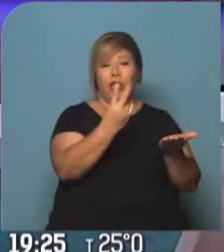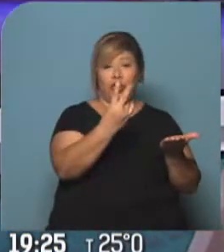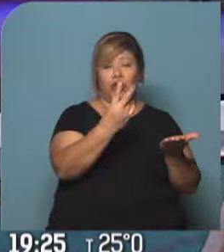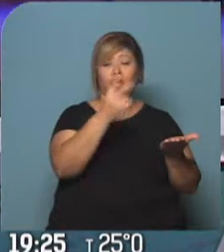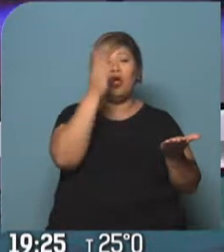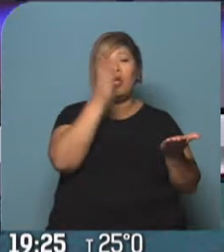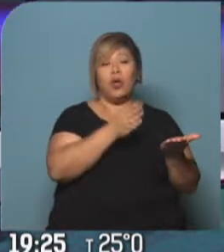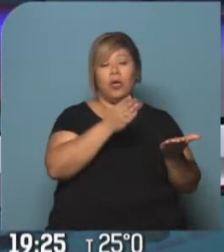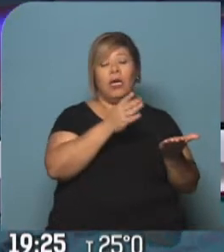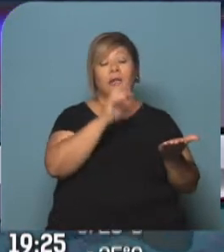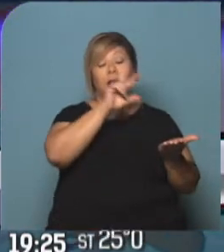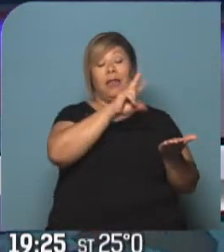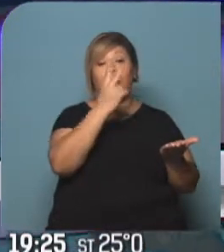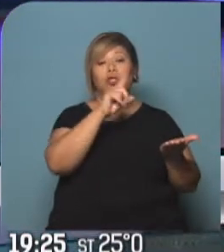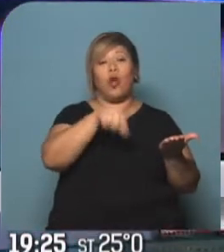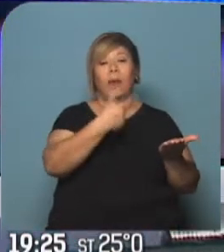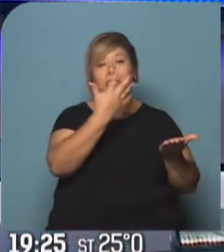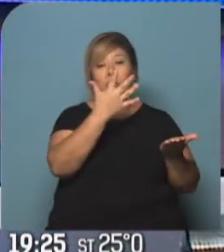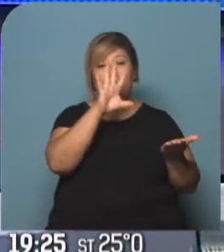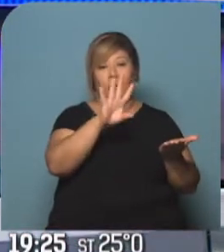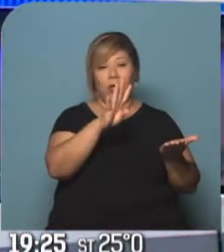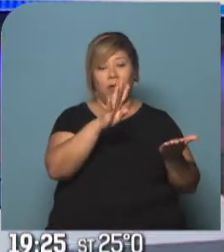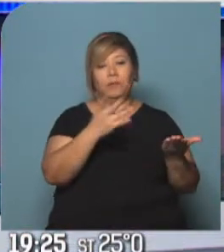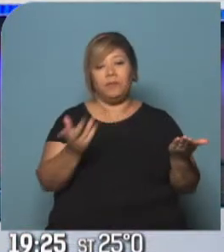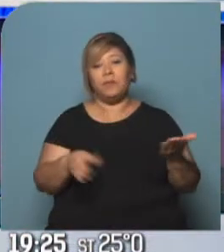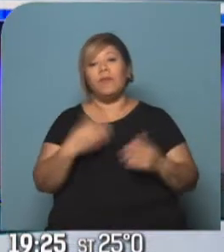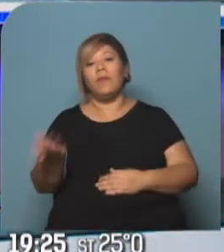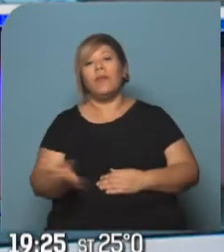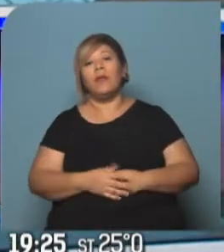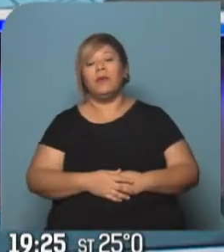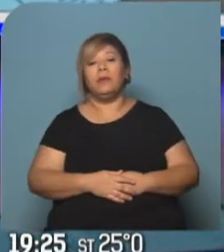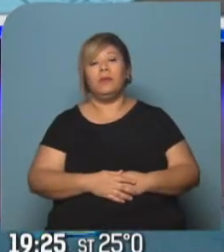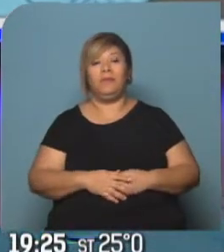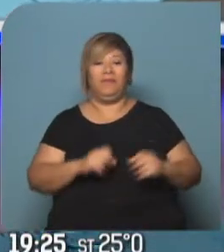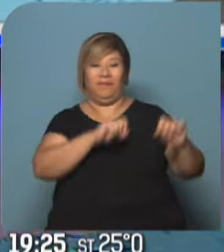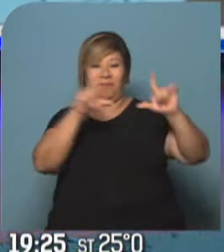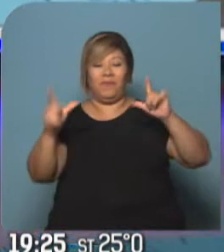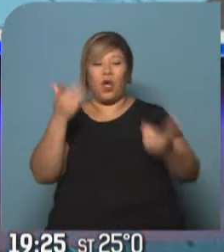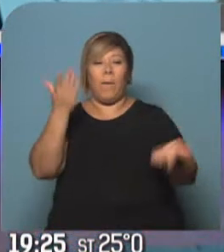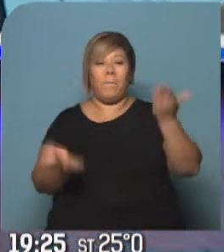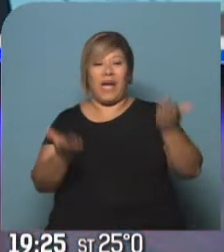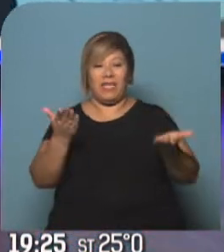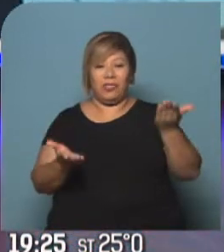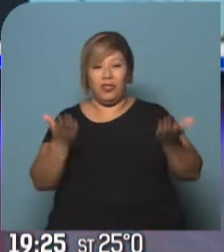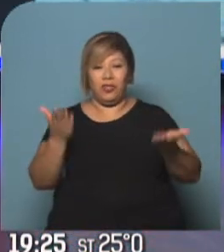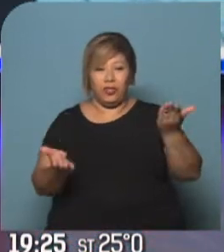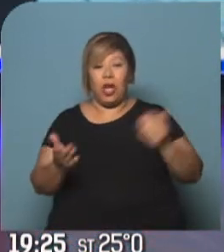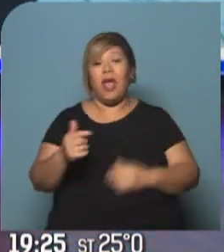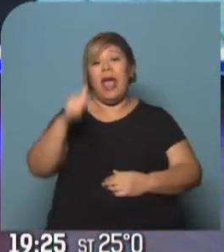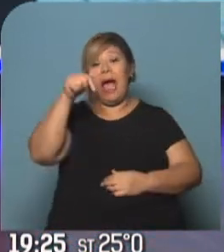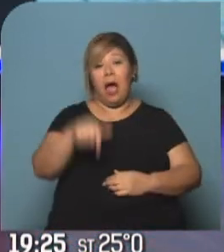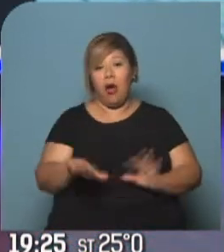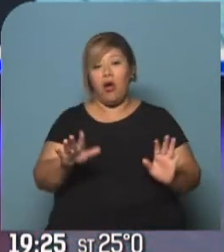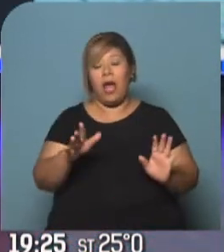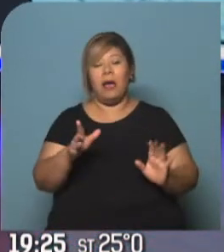han tenido un nivel avanzado, satisfactorio, 34,5% en 2016, 39,9% de alumnos ahora, es donde